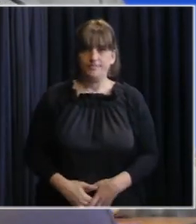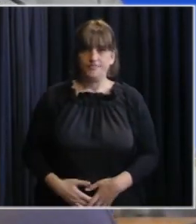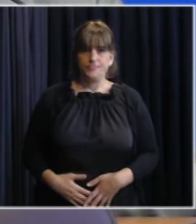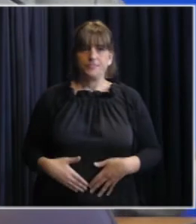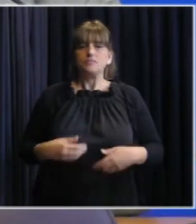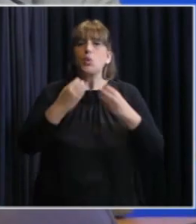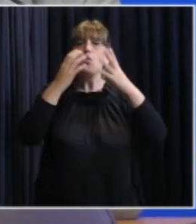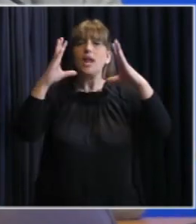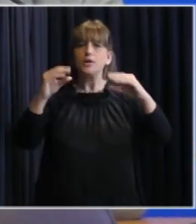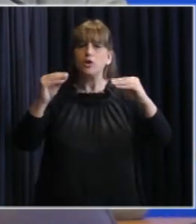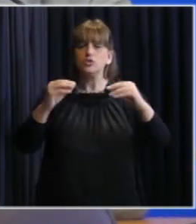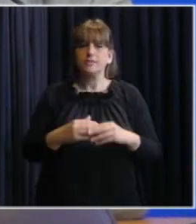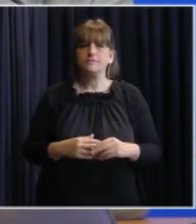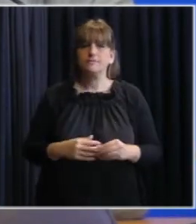buenas noches bueno en el día de hoy